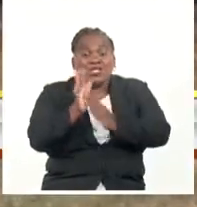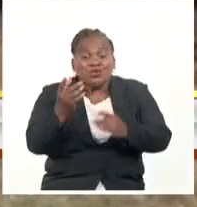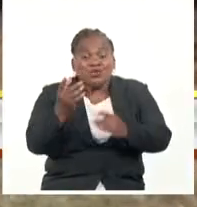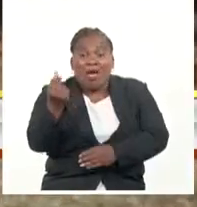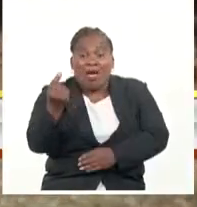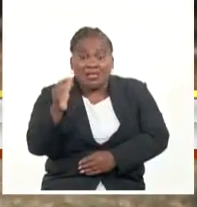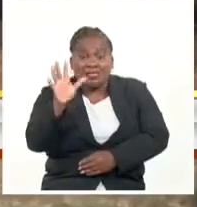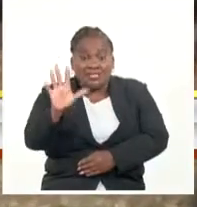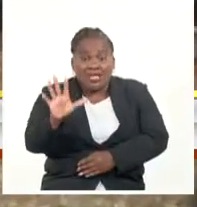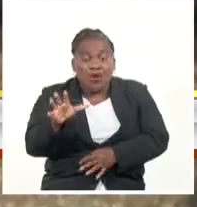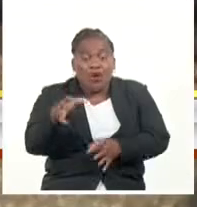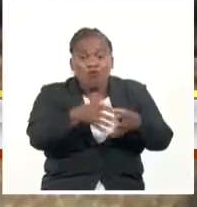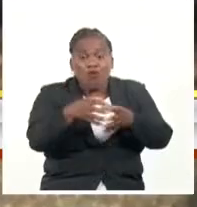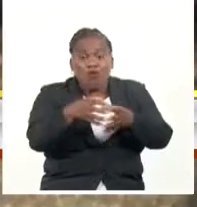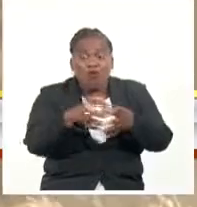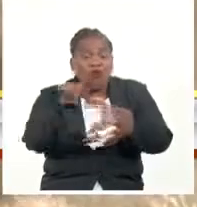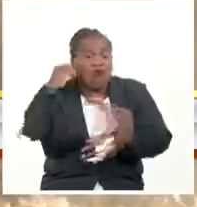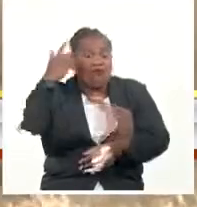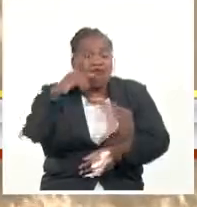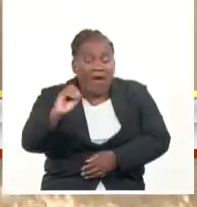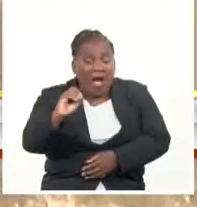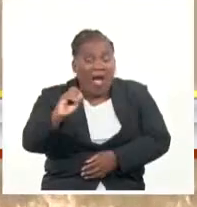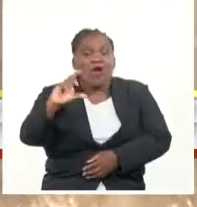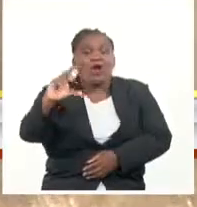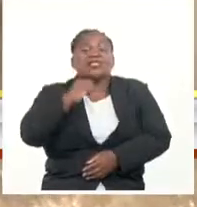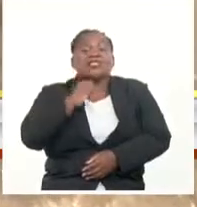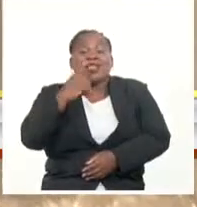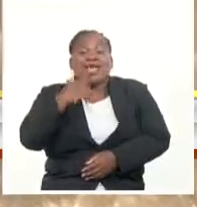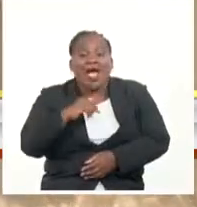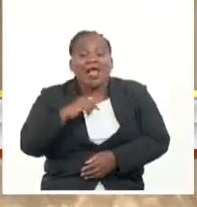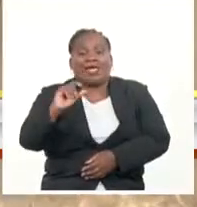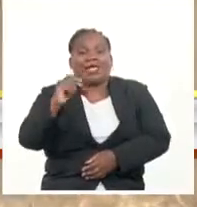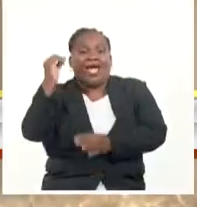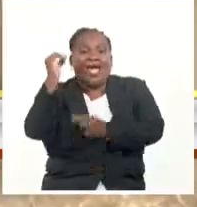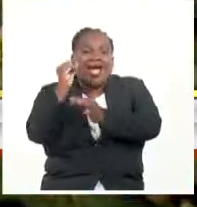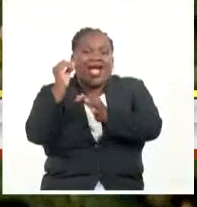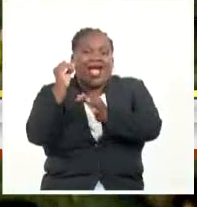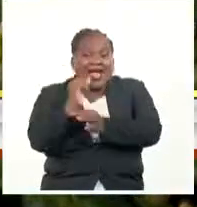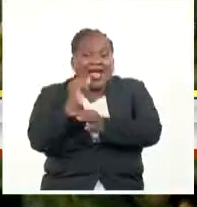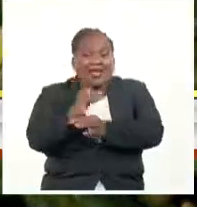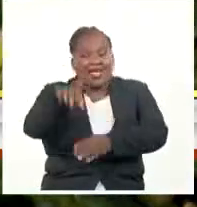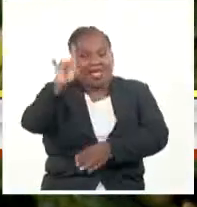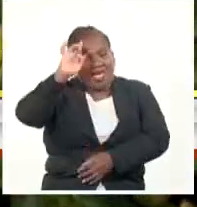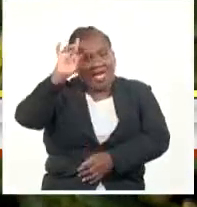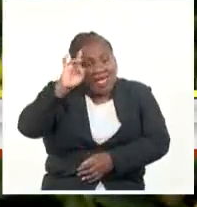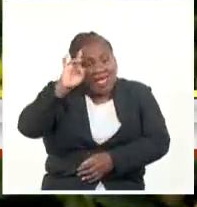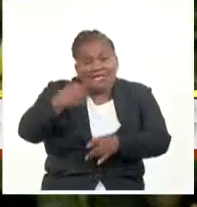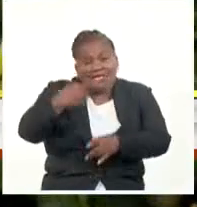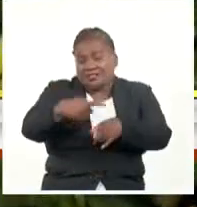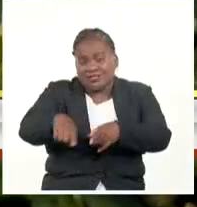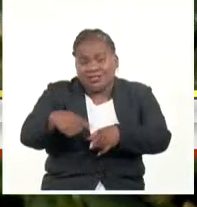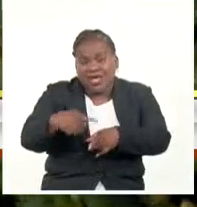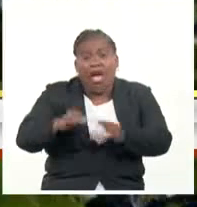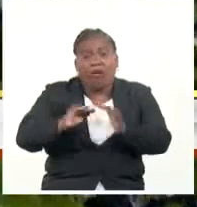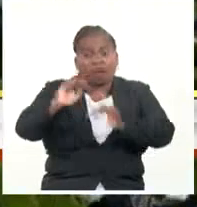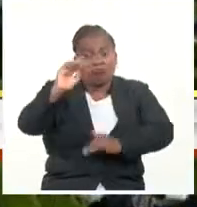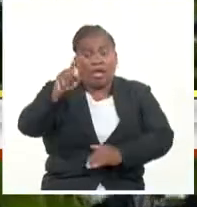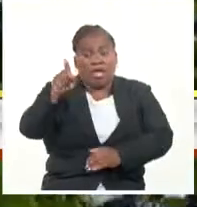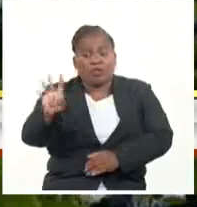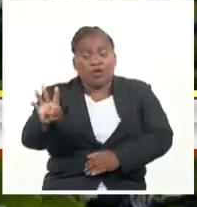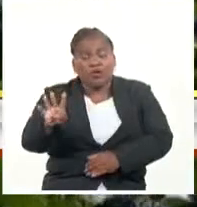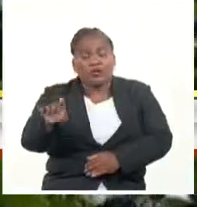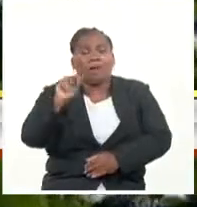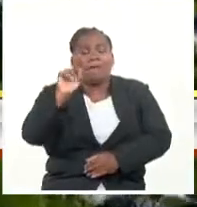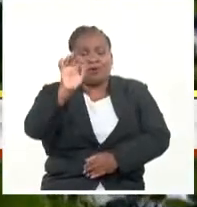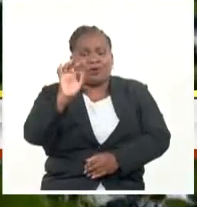grupos de alimentos de la FAO, los cereales, la carne, lácteos, aceites vegetales y azúcar aumentaron más del 14% hasta los